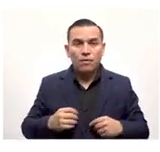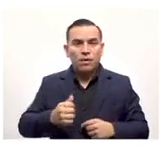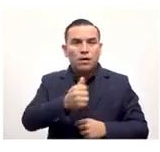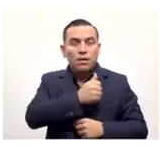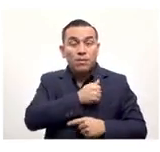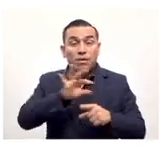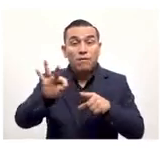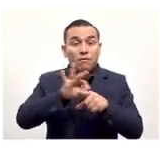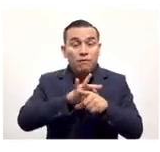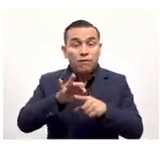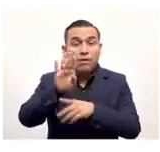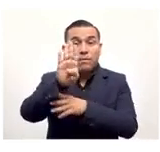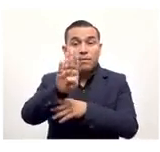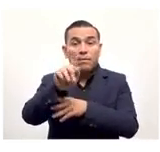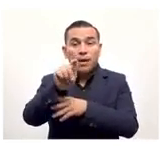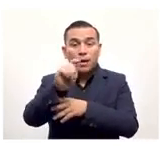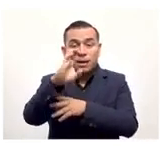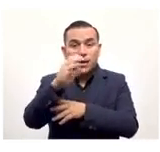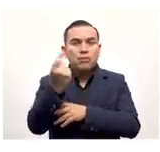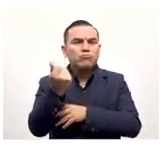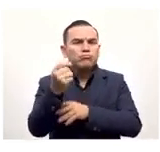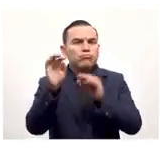el gobierno se va a encargar que esto funcione.